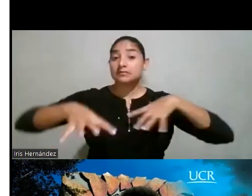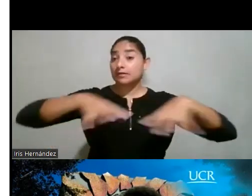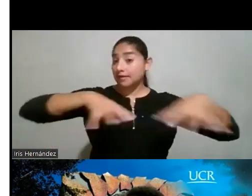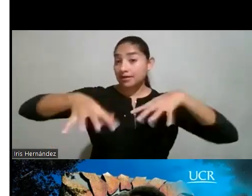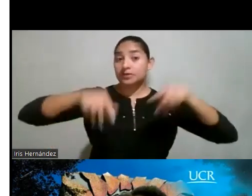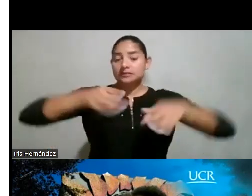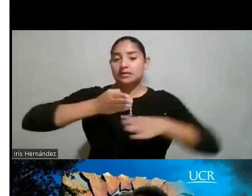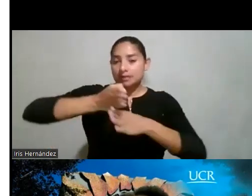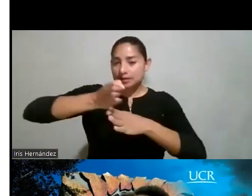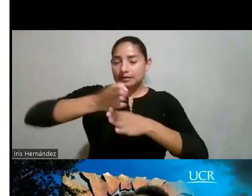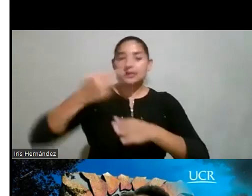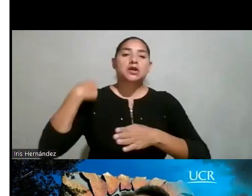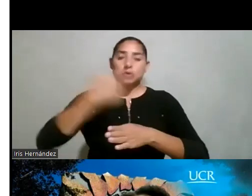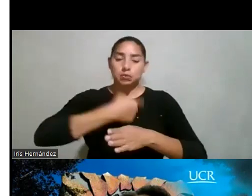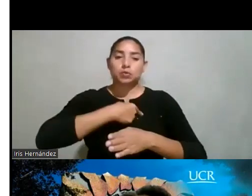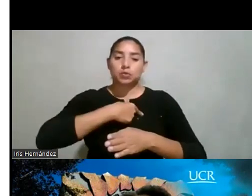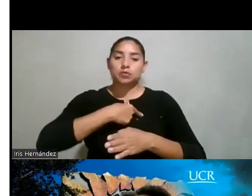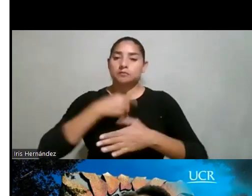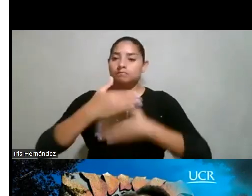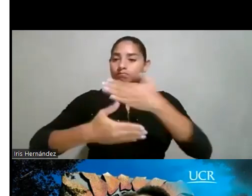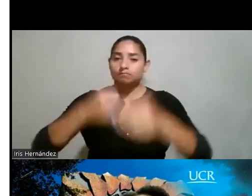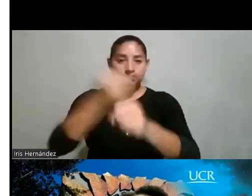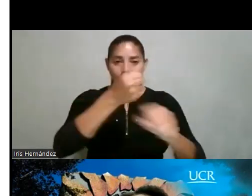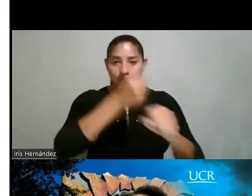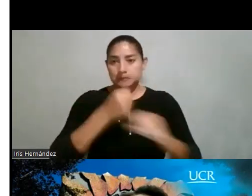esta línea en la que hemos venido, pues, trabajando.